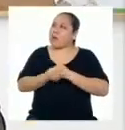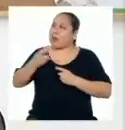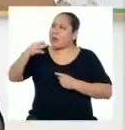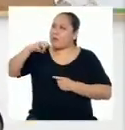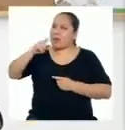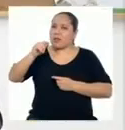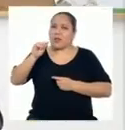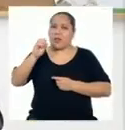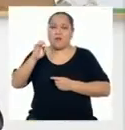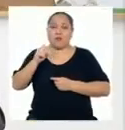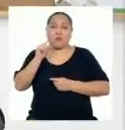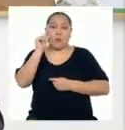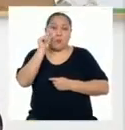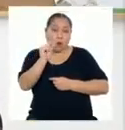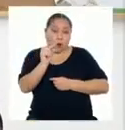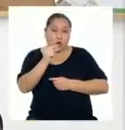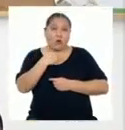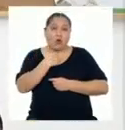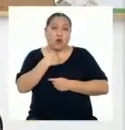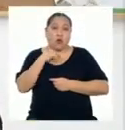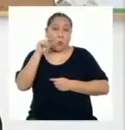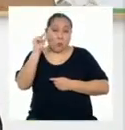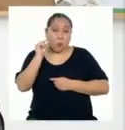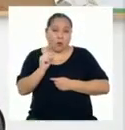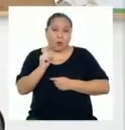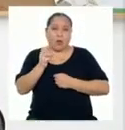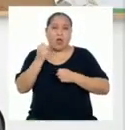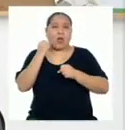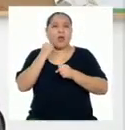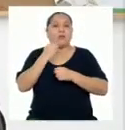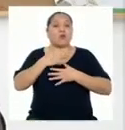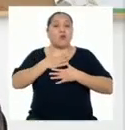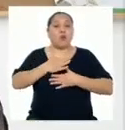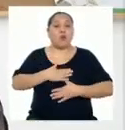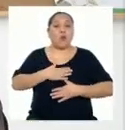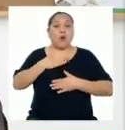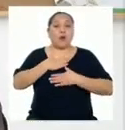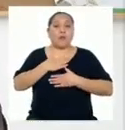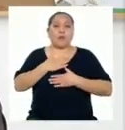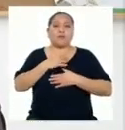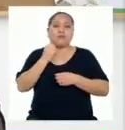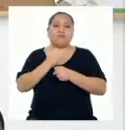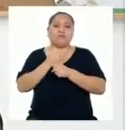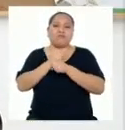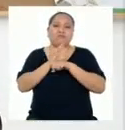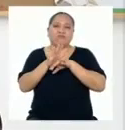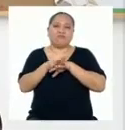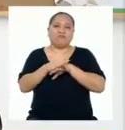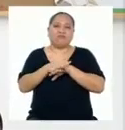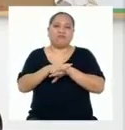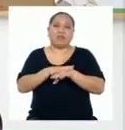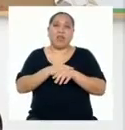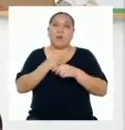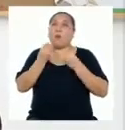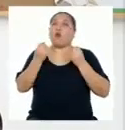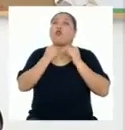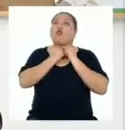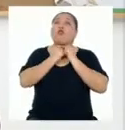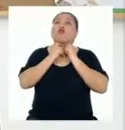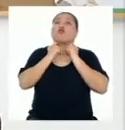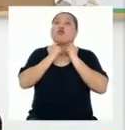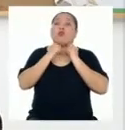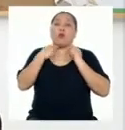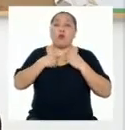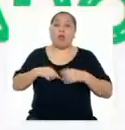Si su presencia es baja, nuestro cuerpo funciona lentamente. Y por el contrario, si es muy alta, el cuerpo